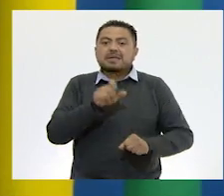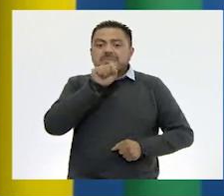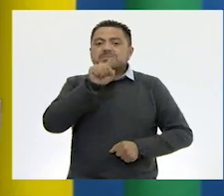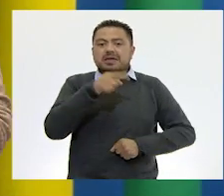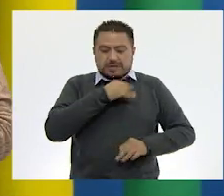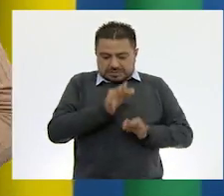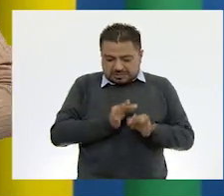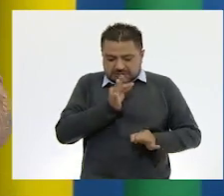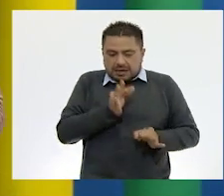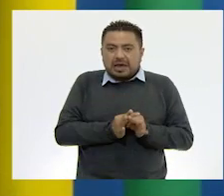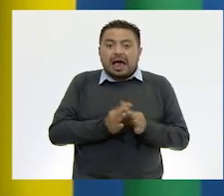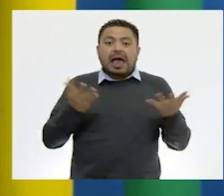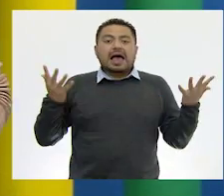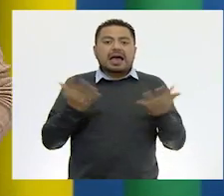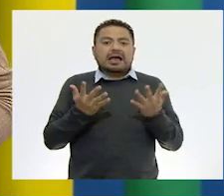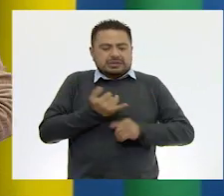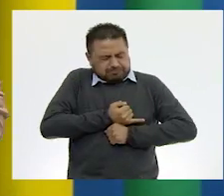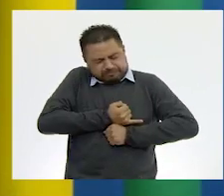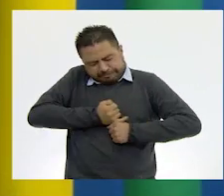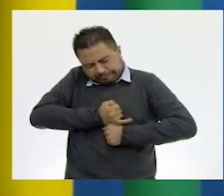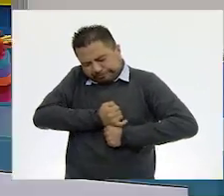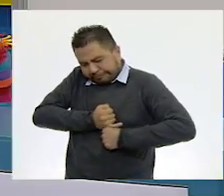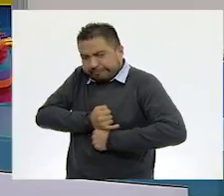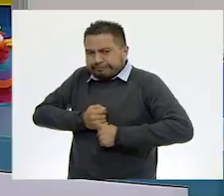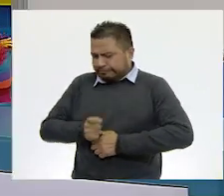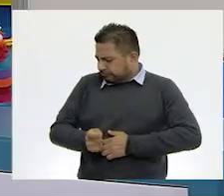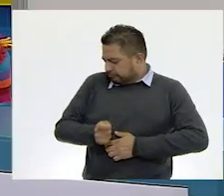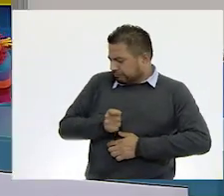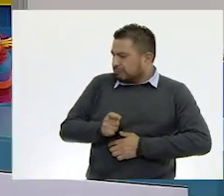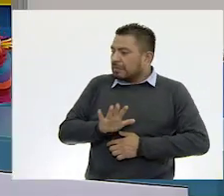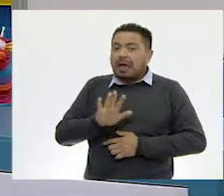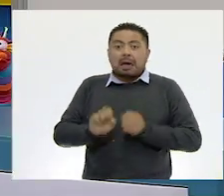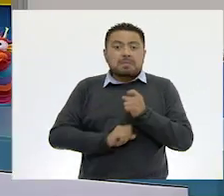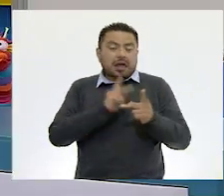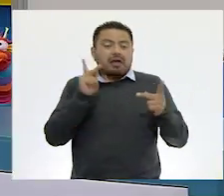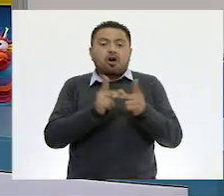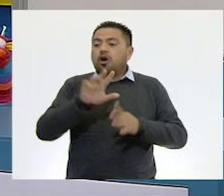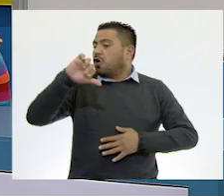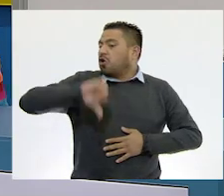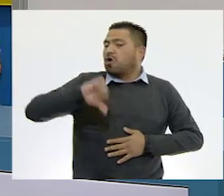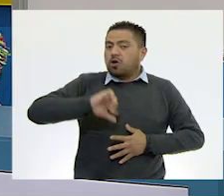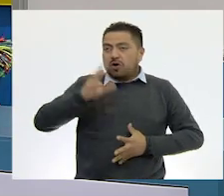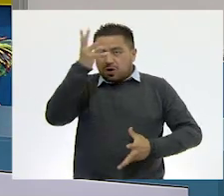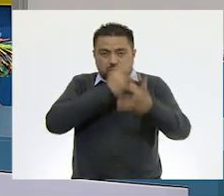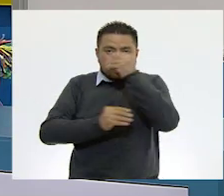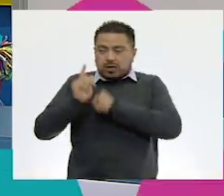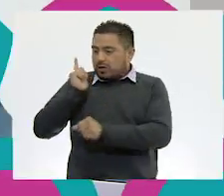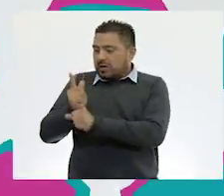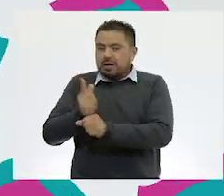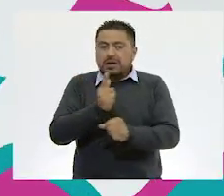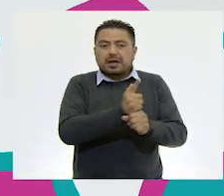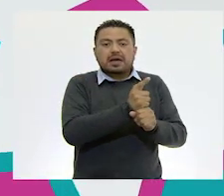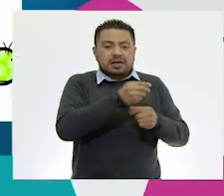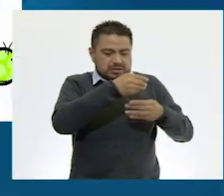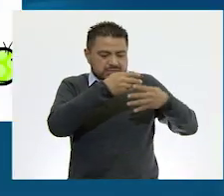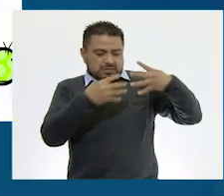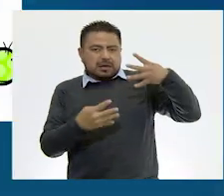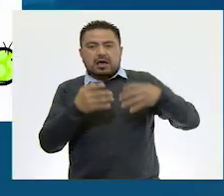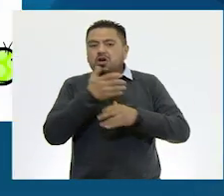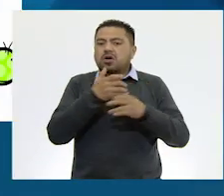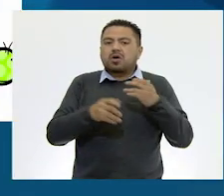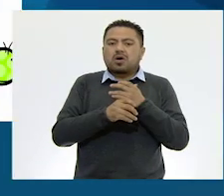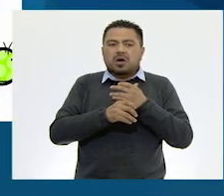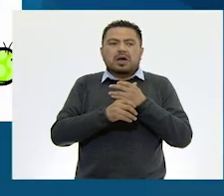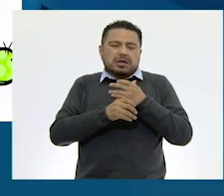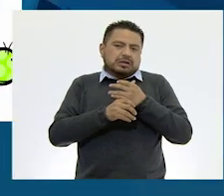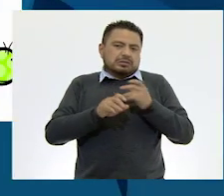ya estoy lista para ser una exploradora. Perfecto, Ale. Hoy aprenderemos a identificar las características de